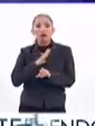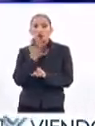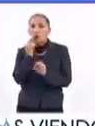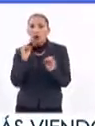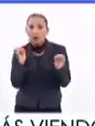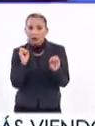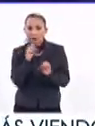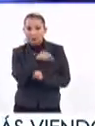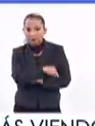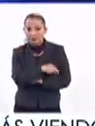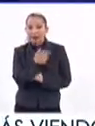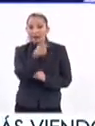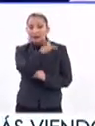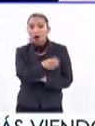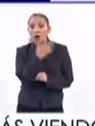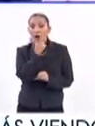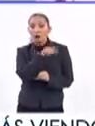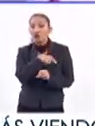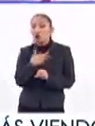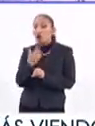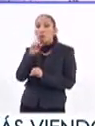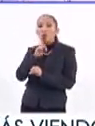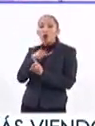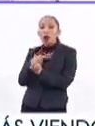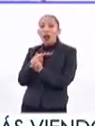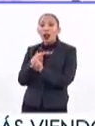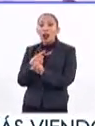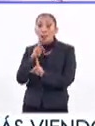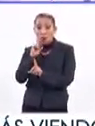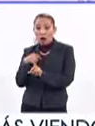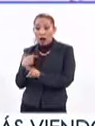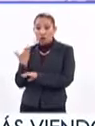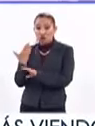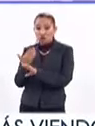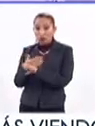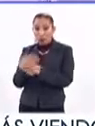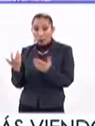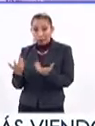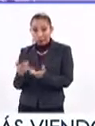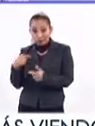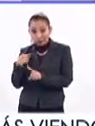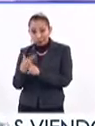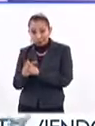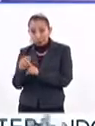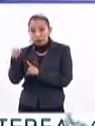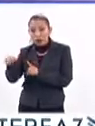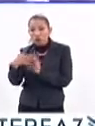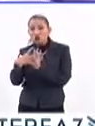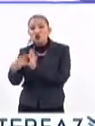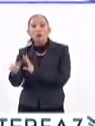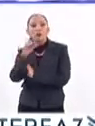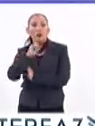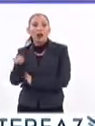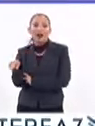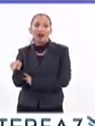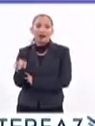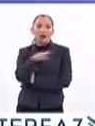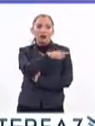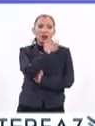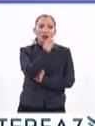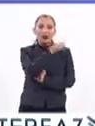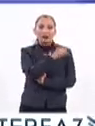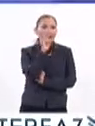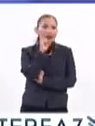activos en cuanto a contagios. Ah, definitivamente. Son en realidad la verdadera causa de la transmisión